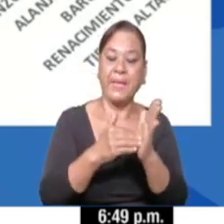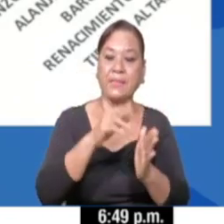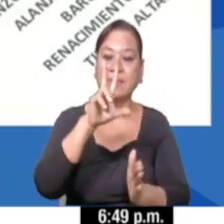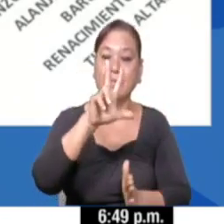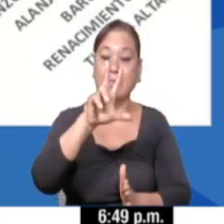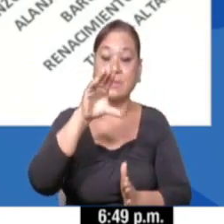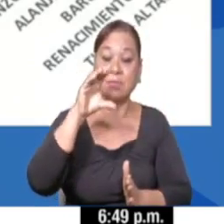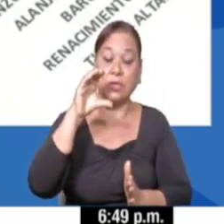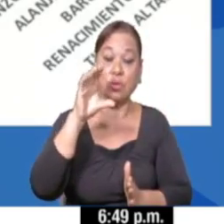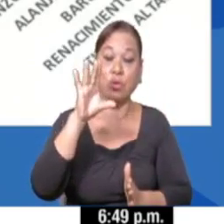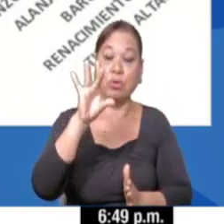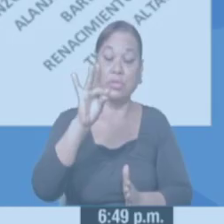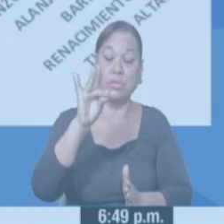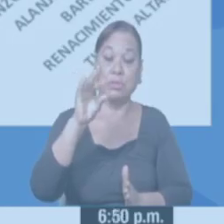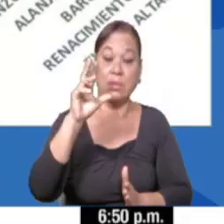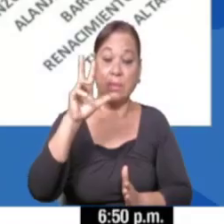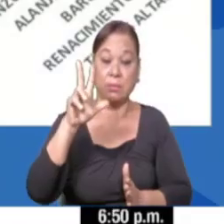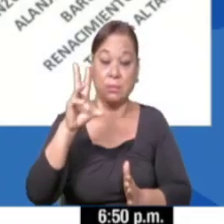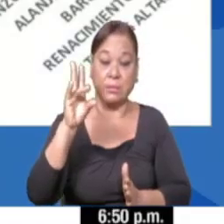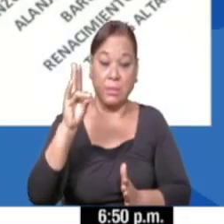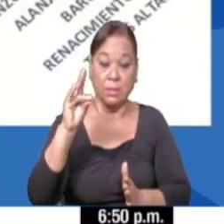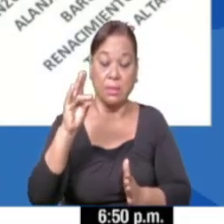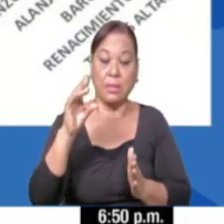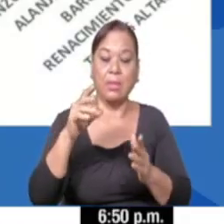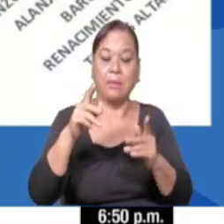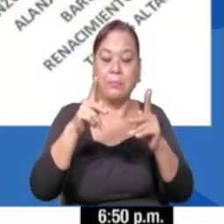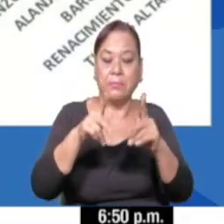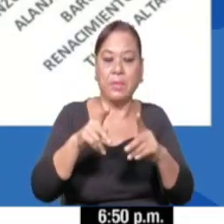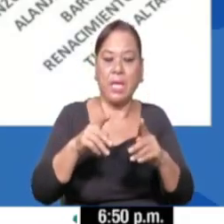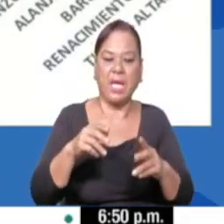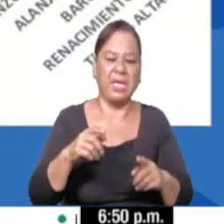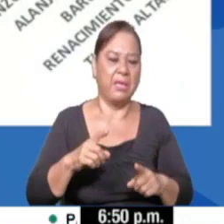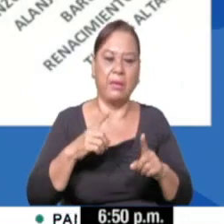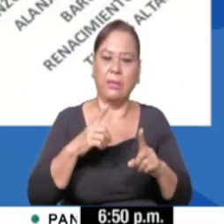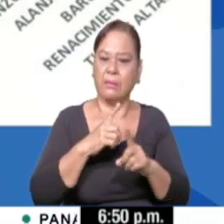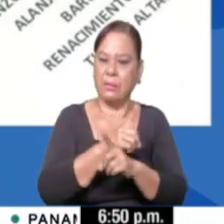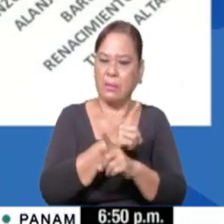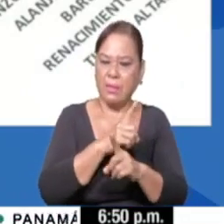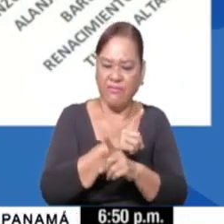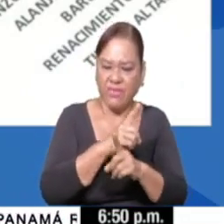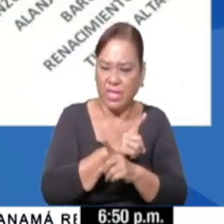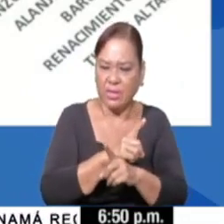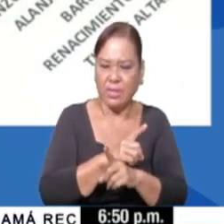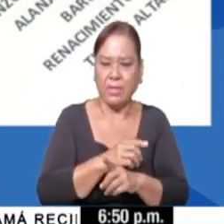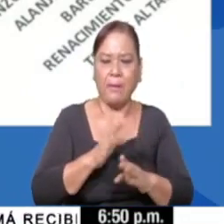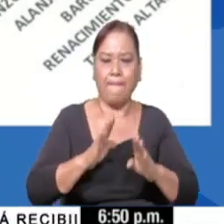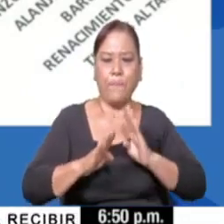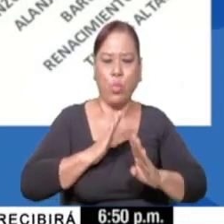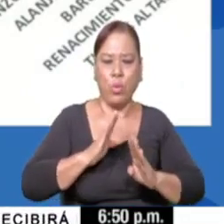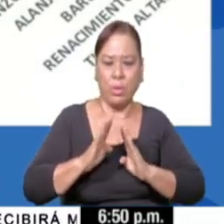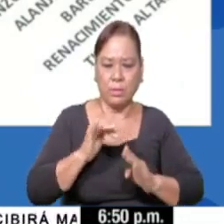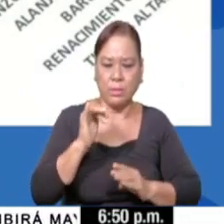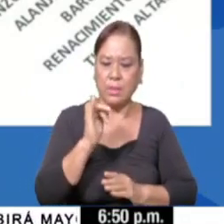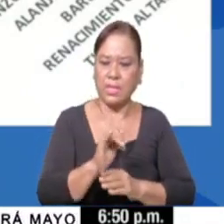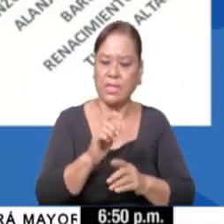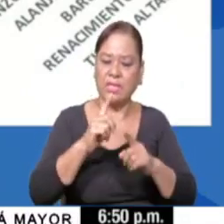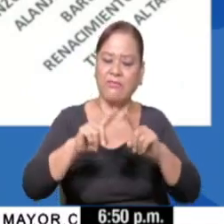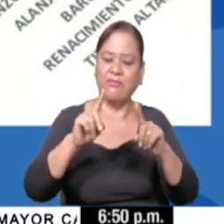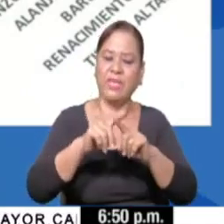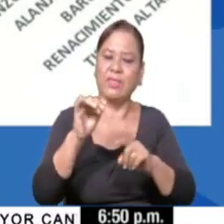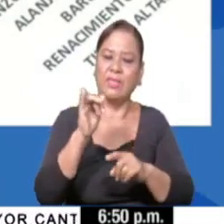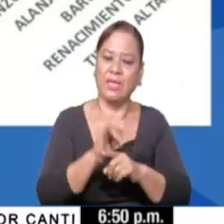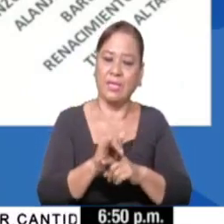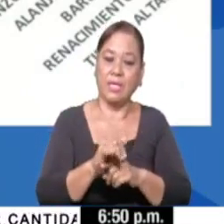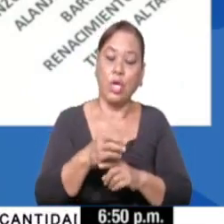principalmente a despensa de los corregimientos de David, Bugaba, Barú, Dolega y Boquete. Cuando